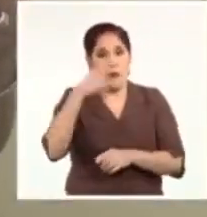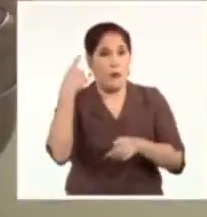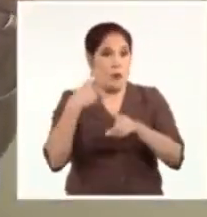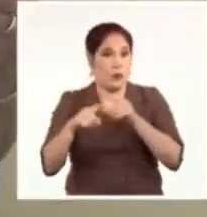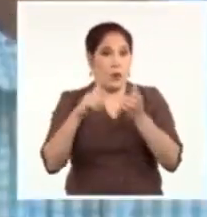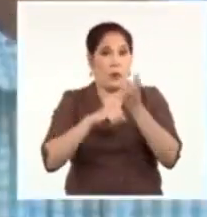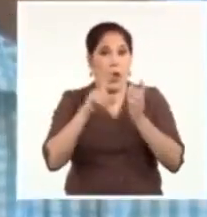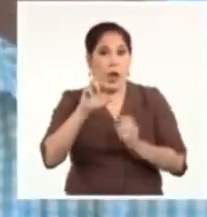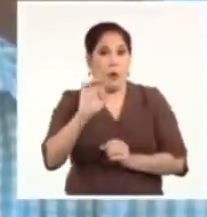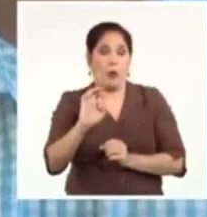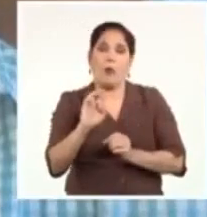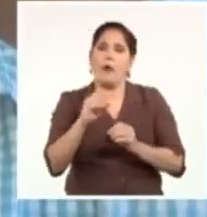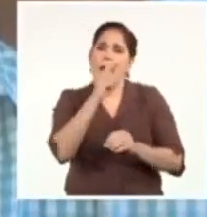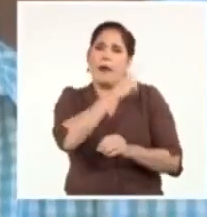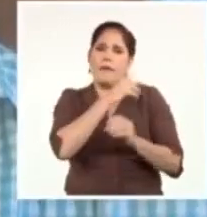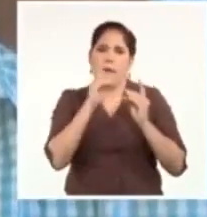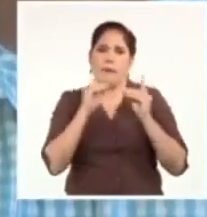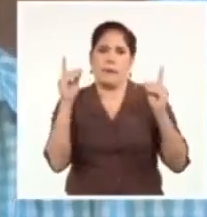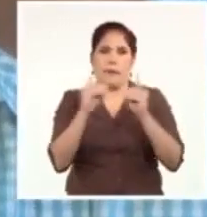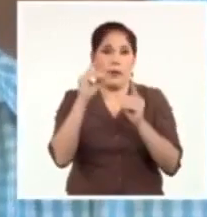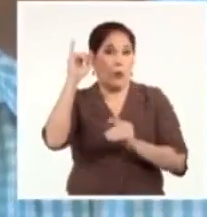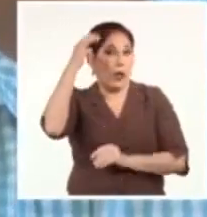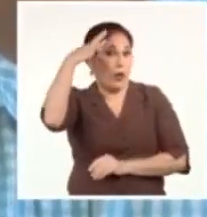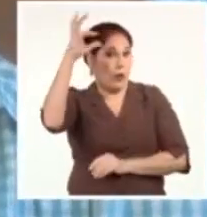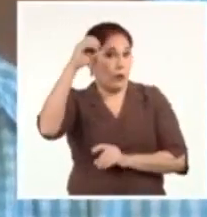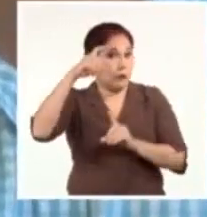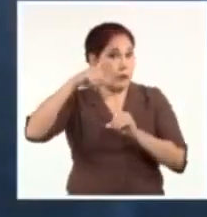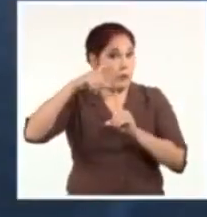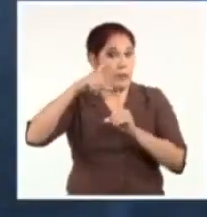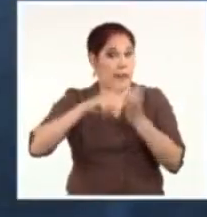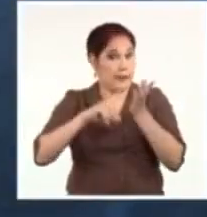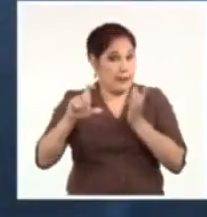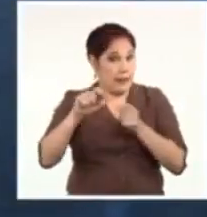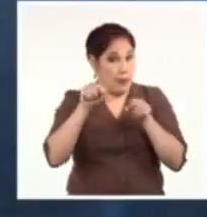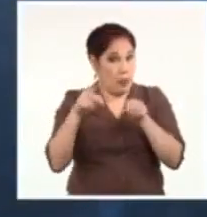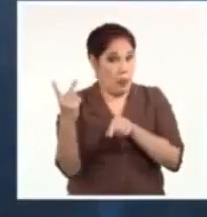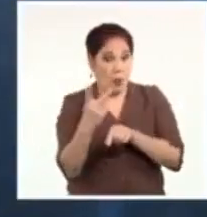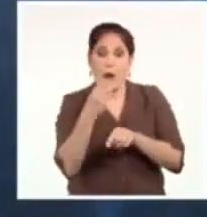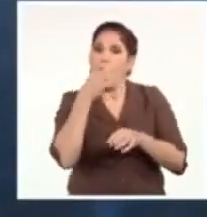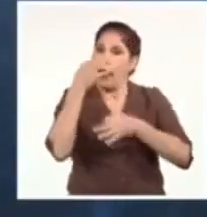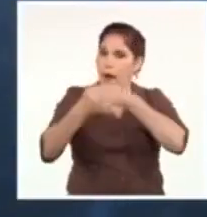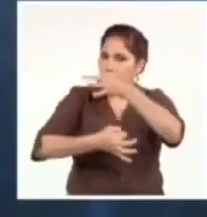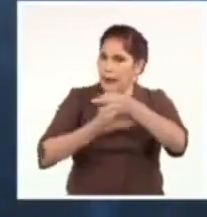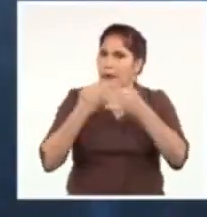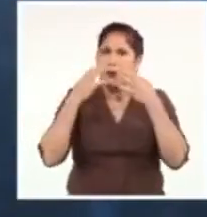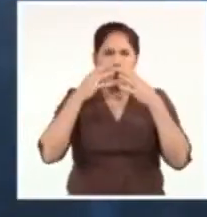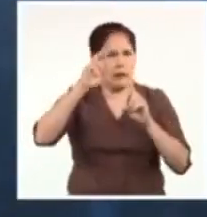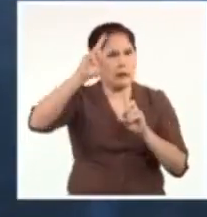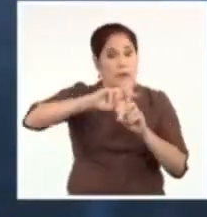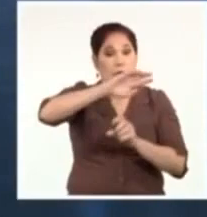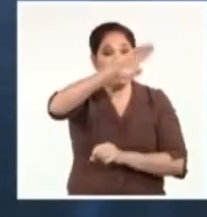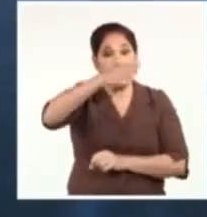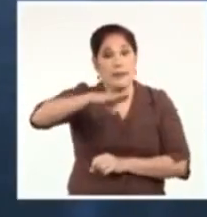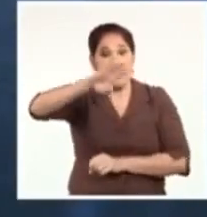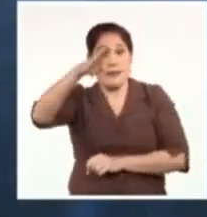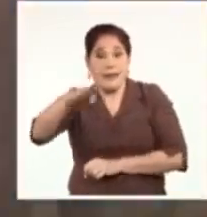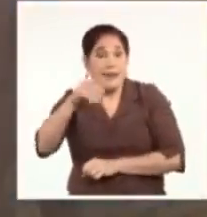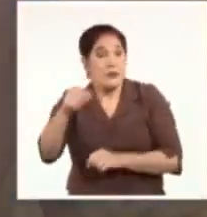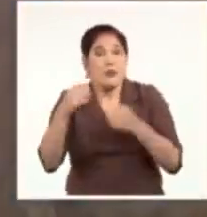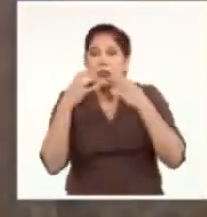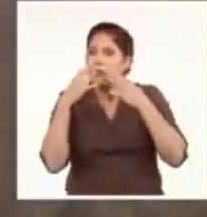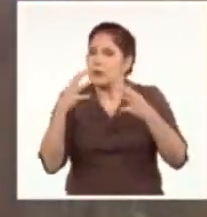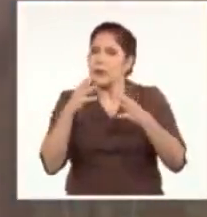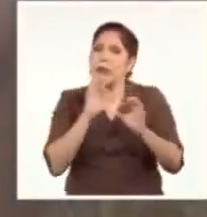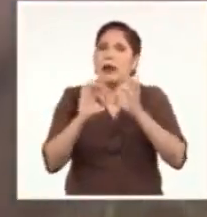Polanco, jefe del Departamento Ideológico del Comité Central. Ambos destacaron la valía de esta televisora y su importancia para la